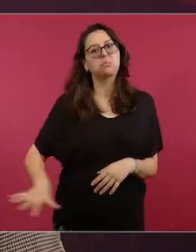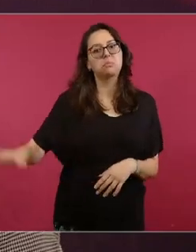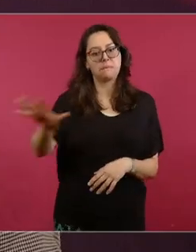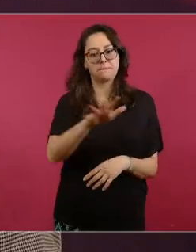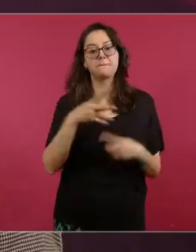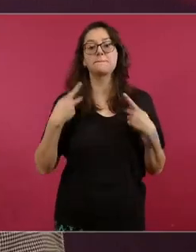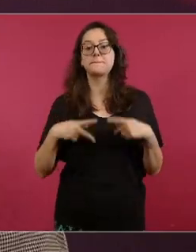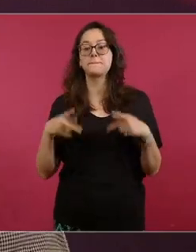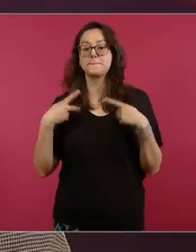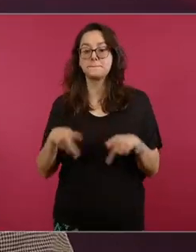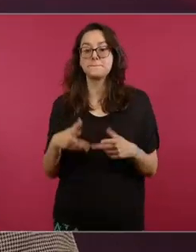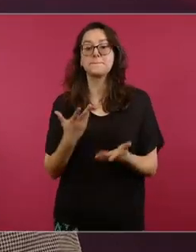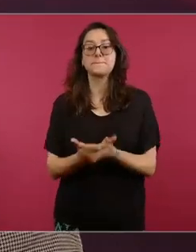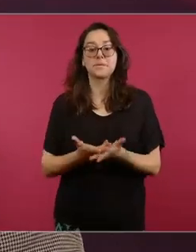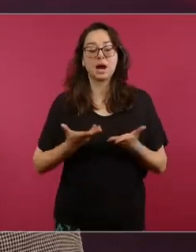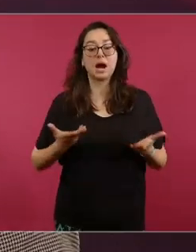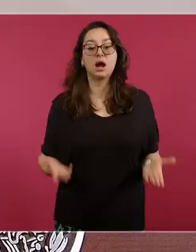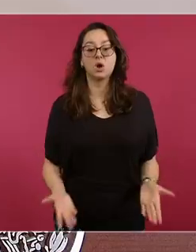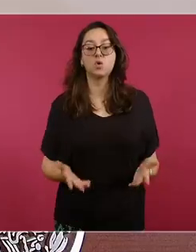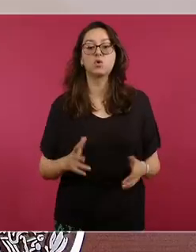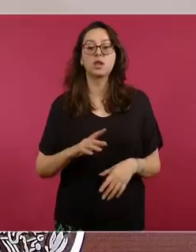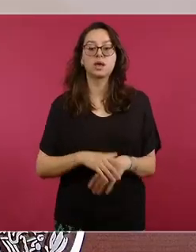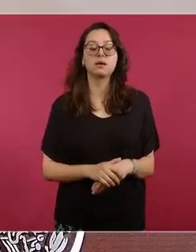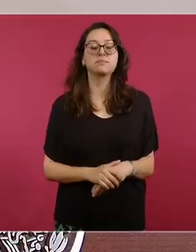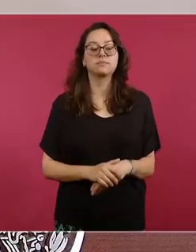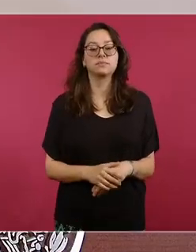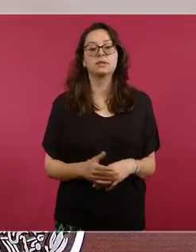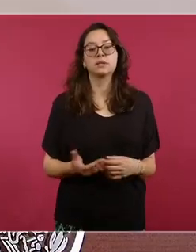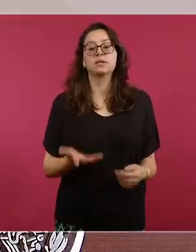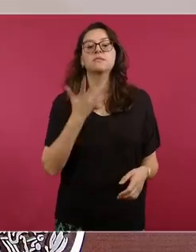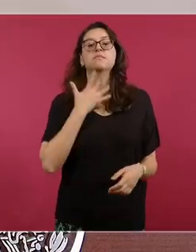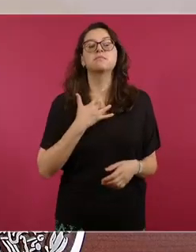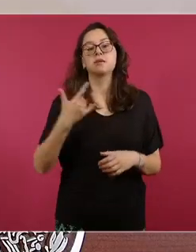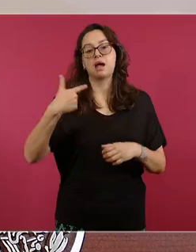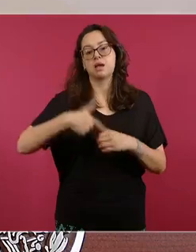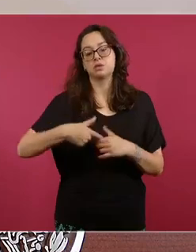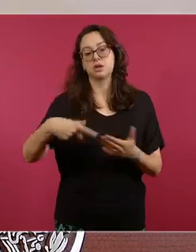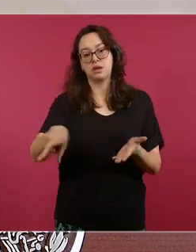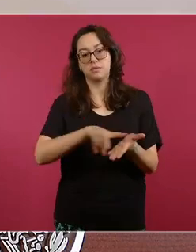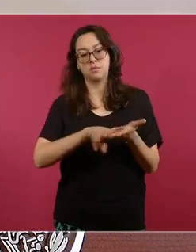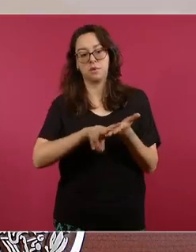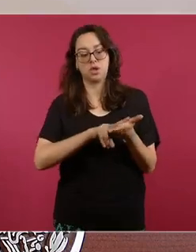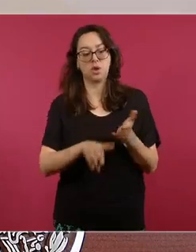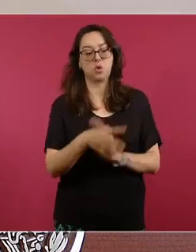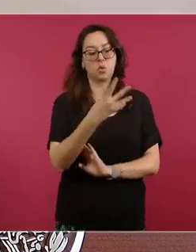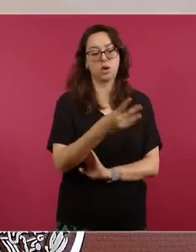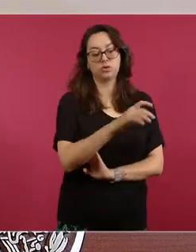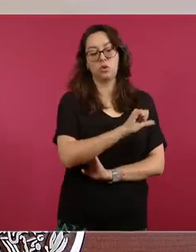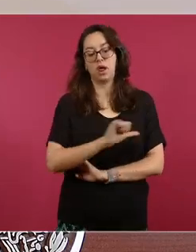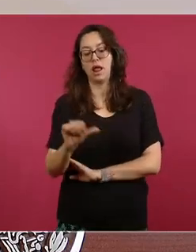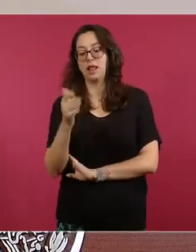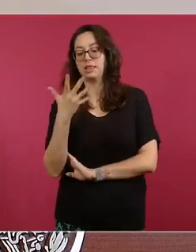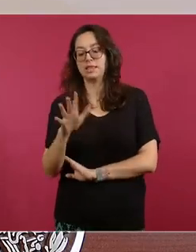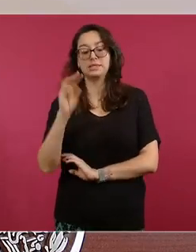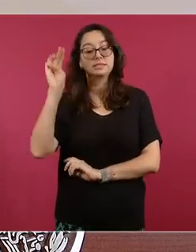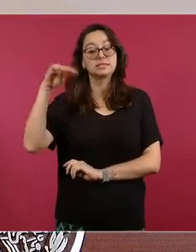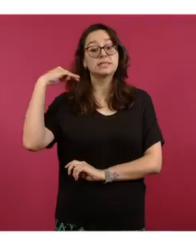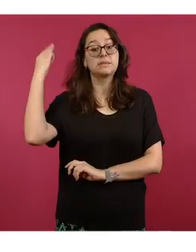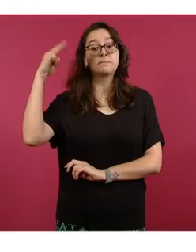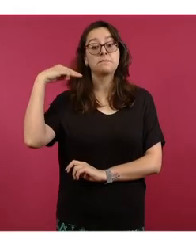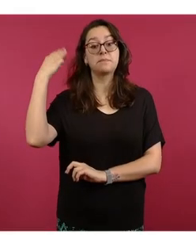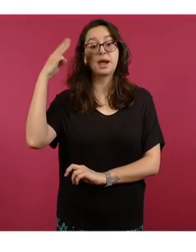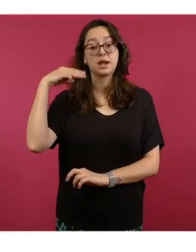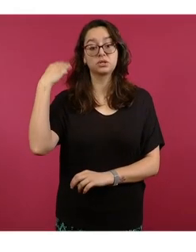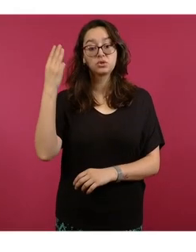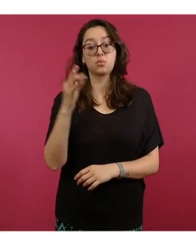Ahora pasamos por tipo de combustible y en el caso de la regular, en el periodo del 4 al 10 de marzo, nos encontramos con